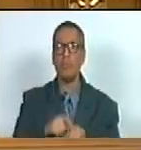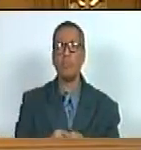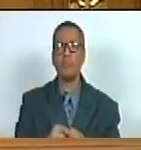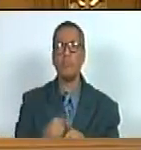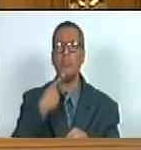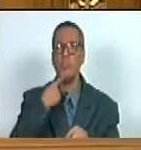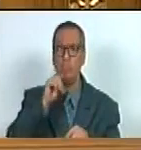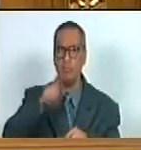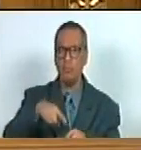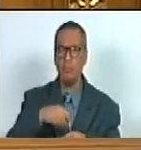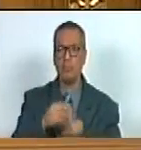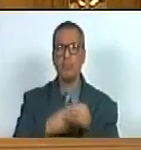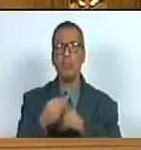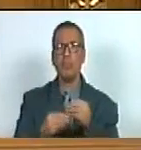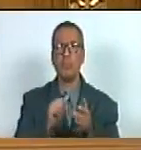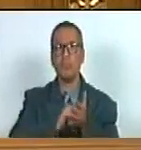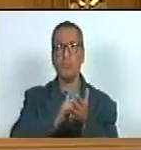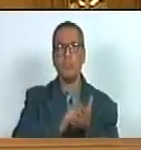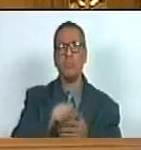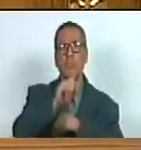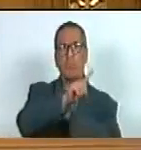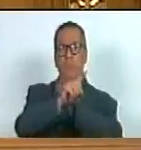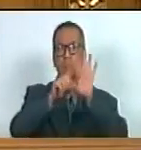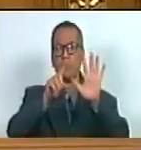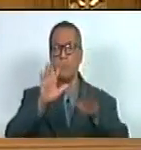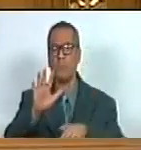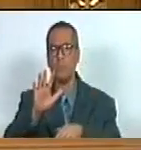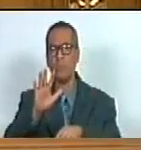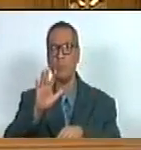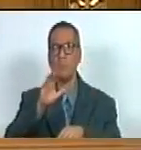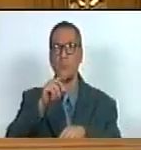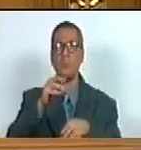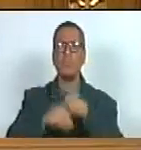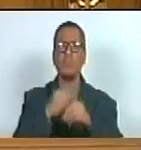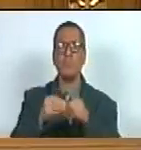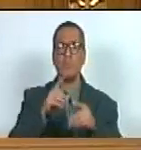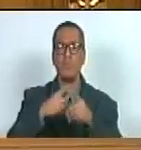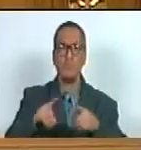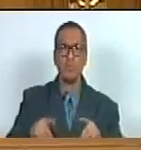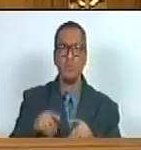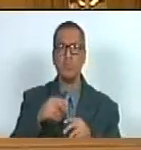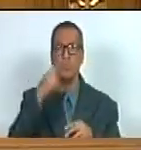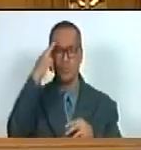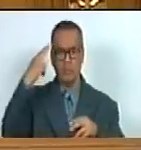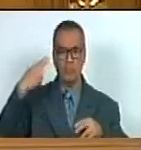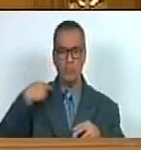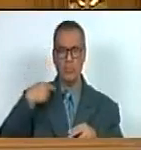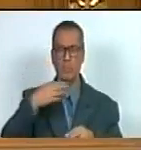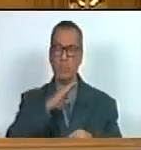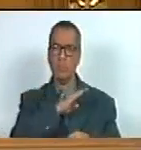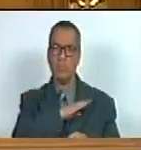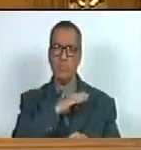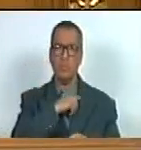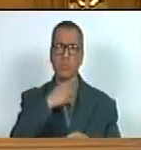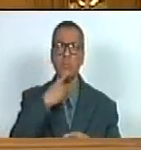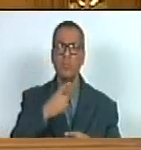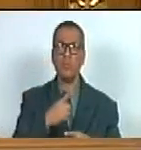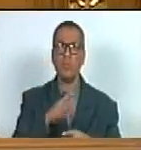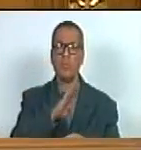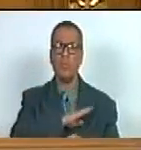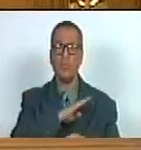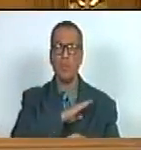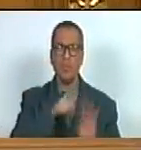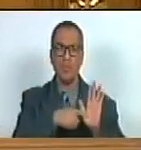viola el artículo 65 que se refiere al derecho al honor a la reputación a la propia